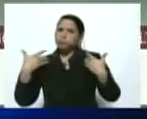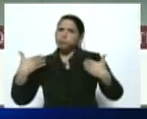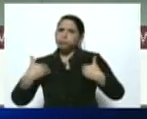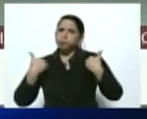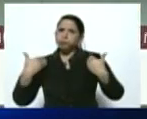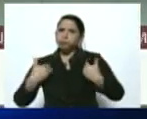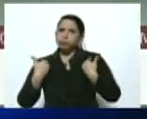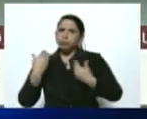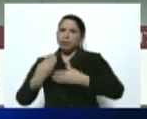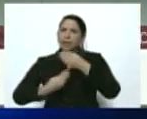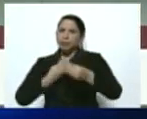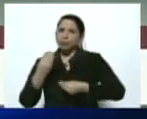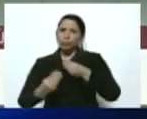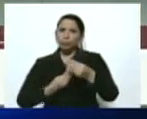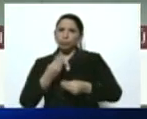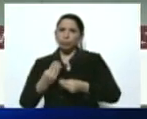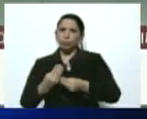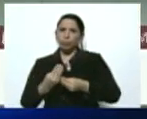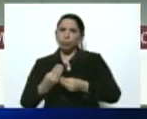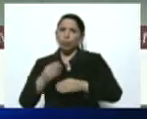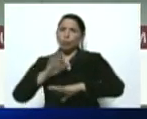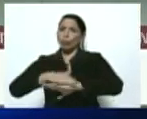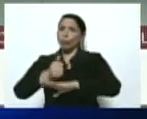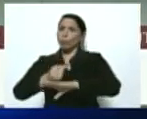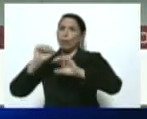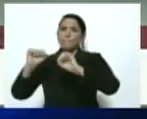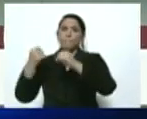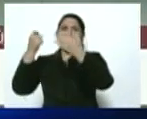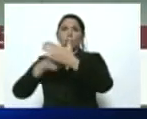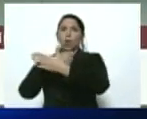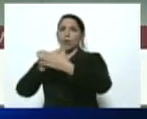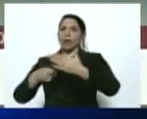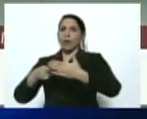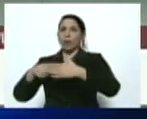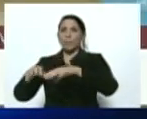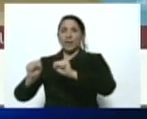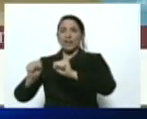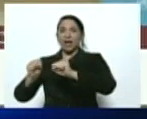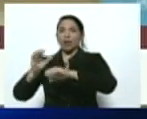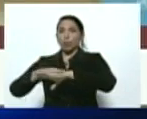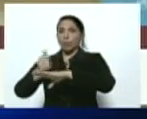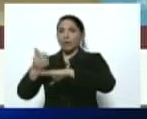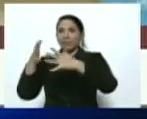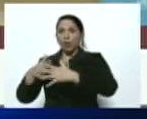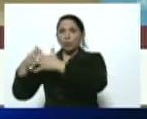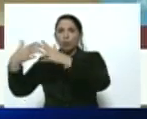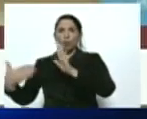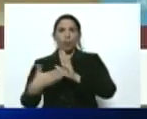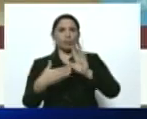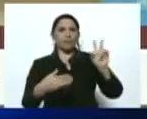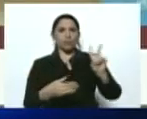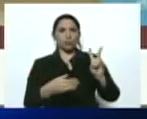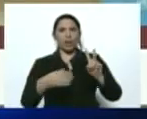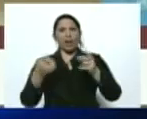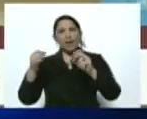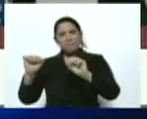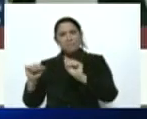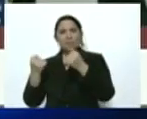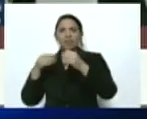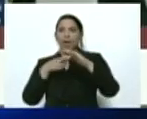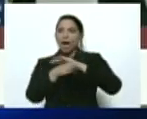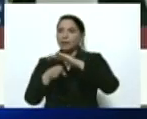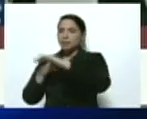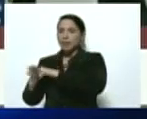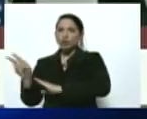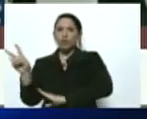extraordinario por el bloqueo imperial del gobierno de los Estados Unidos que impide el acceso a